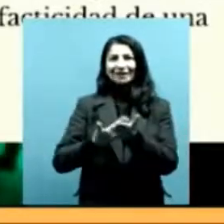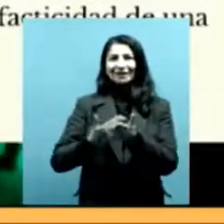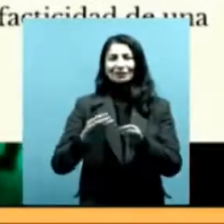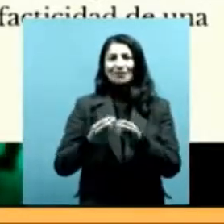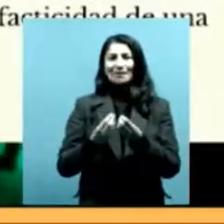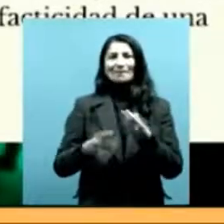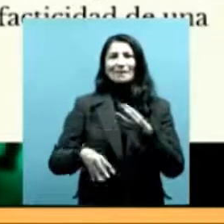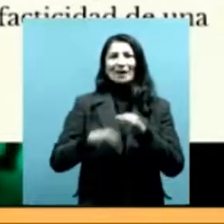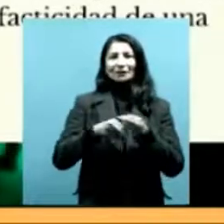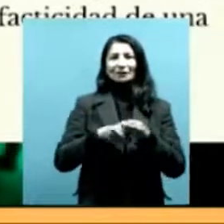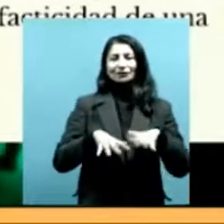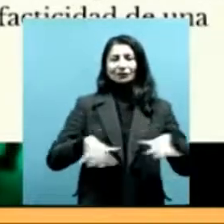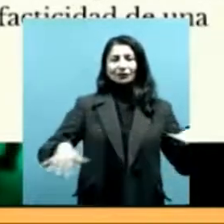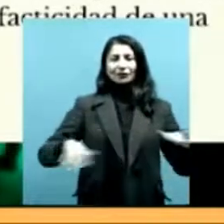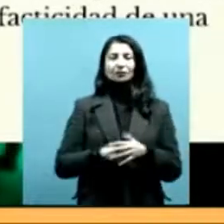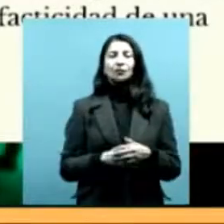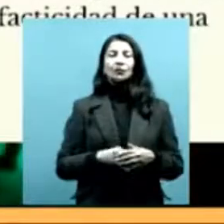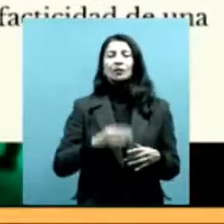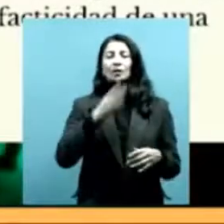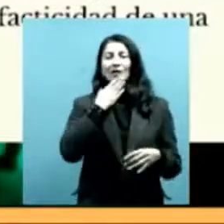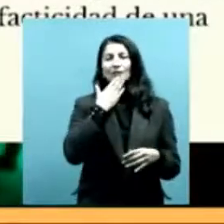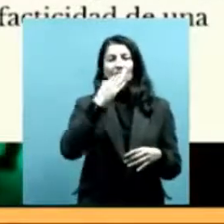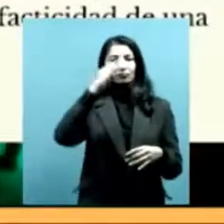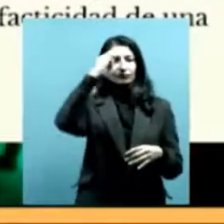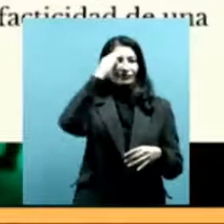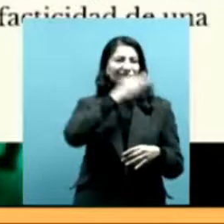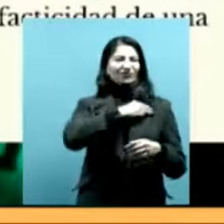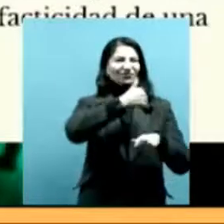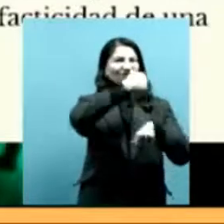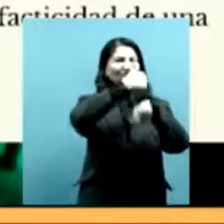El terrateniente en conflicto con una comunidad mapuche,